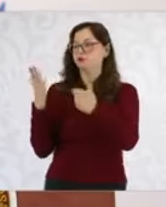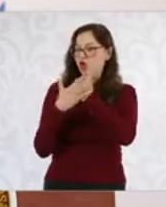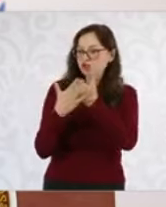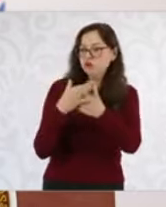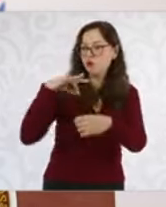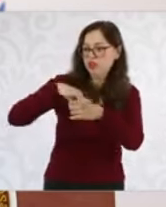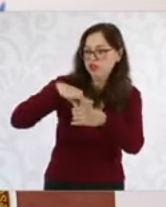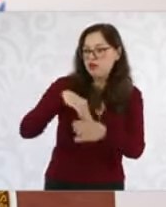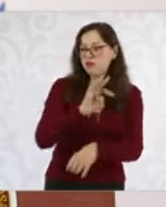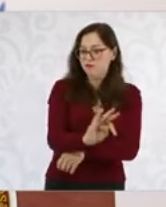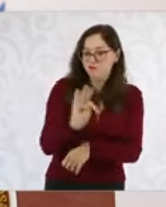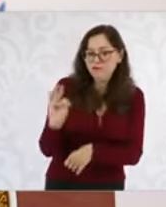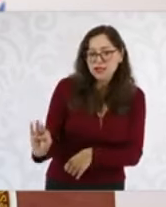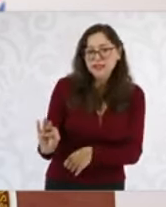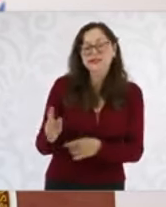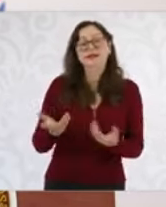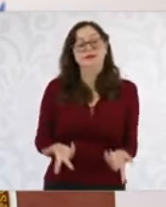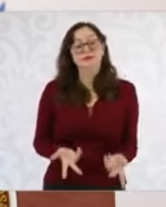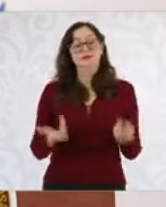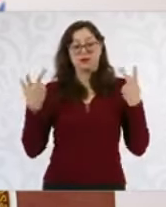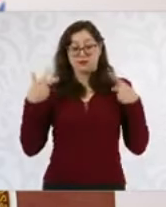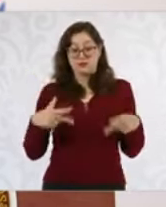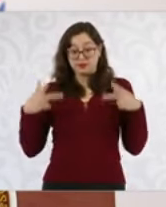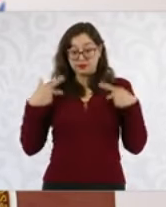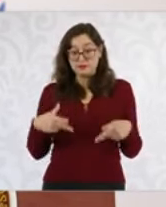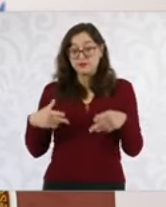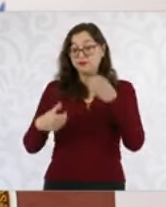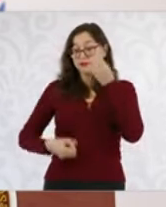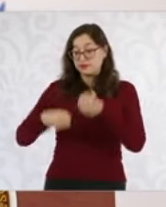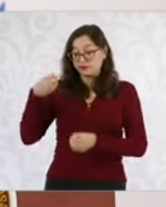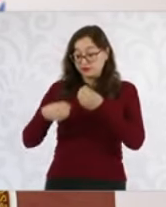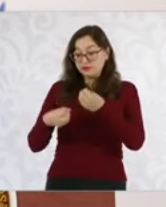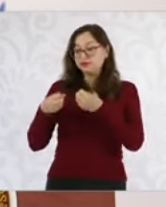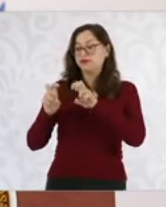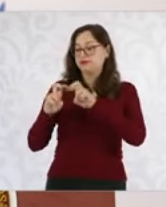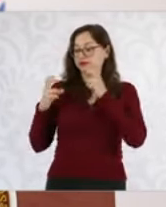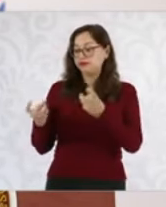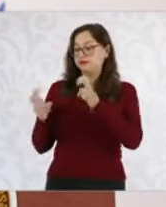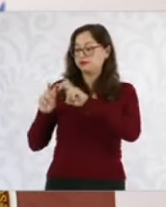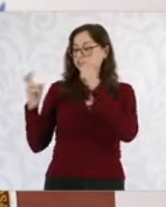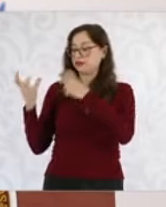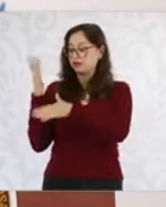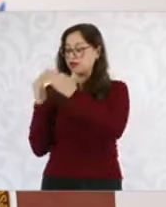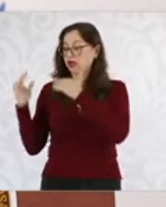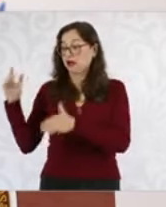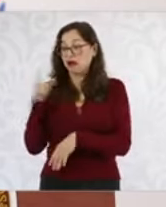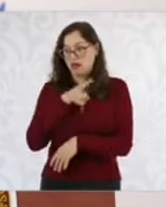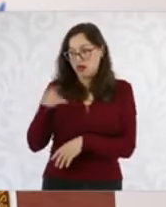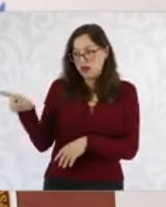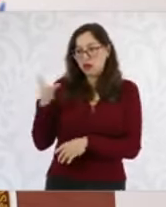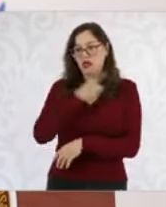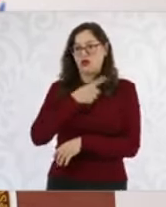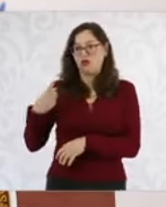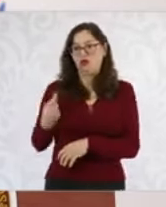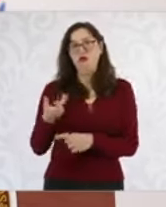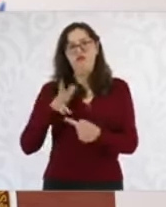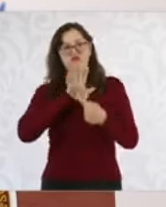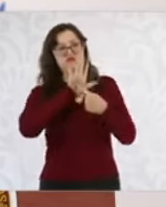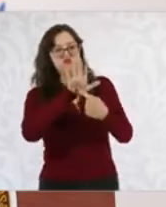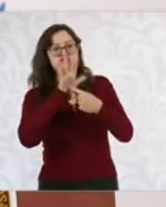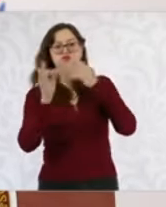su promoción. Además pues no va a recibir recursos, sino es una promoción a través de